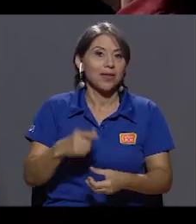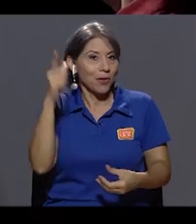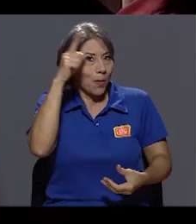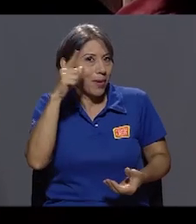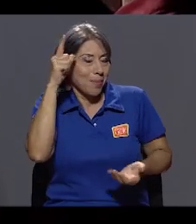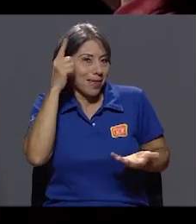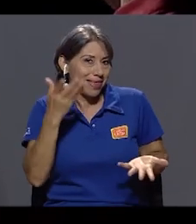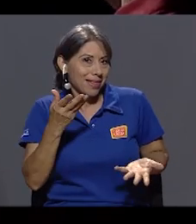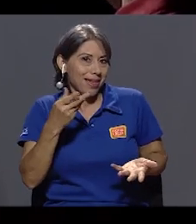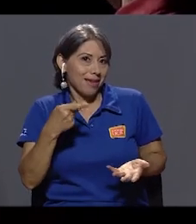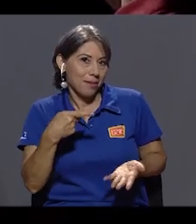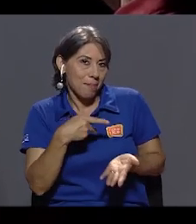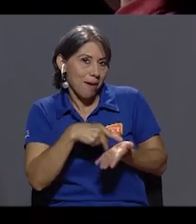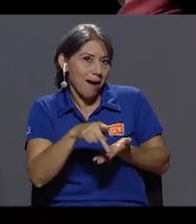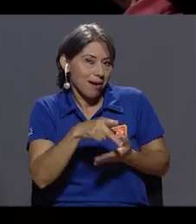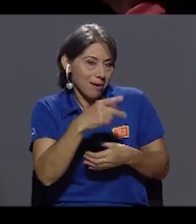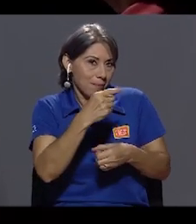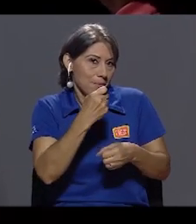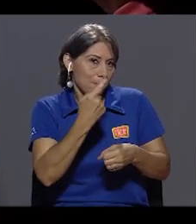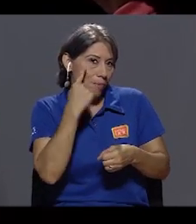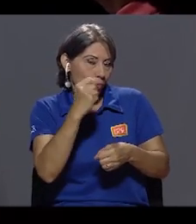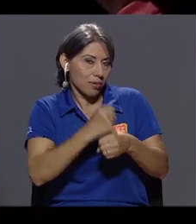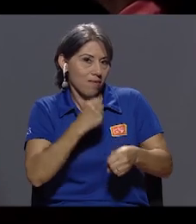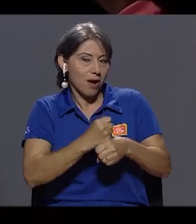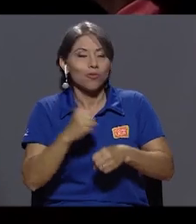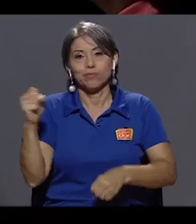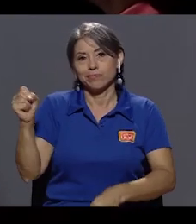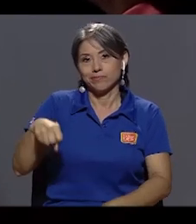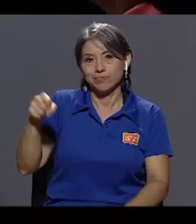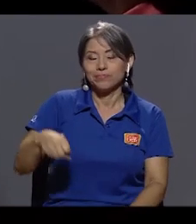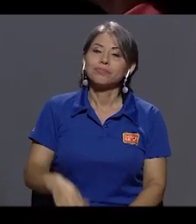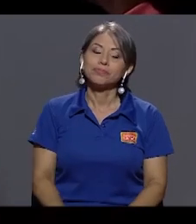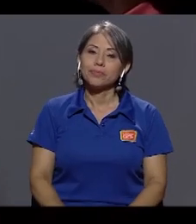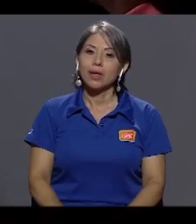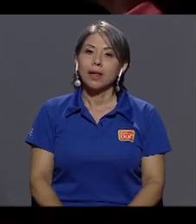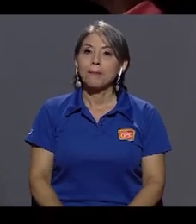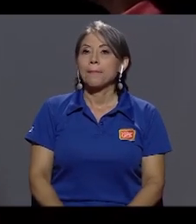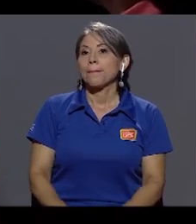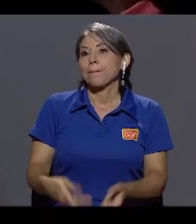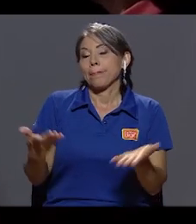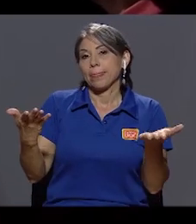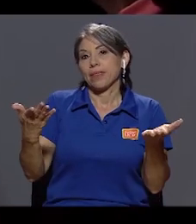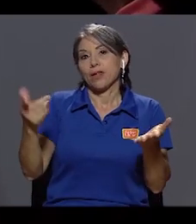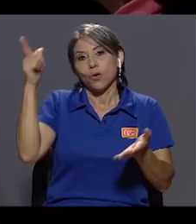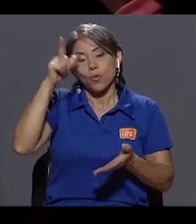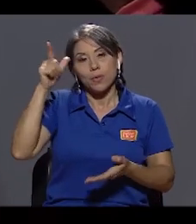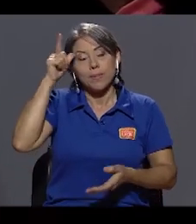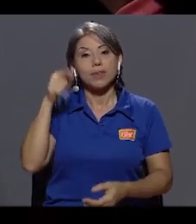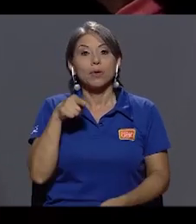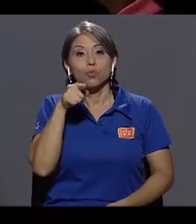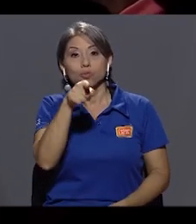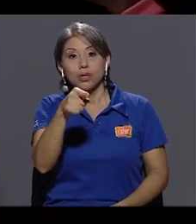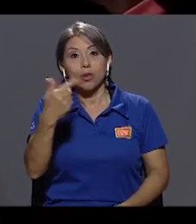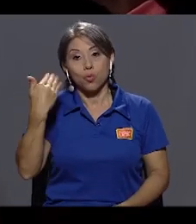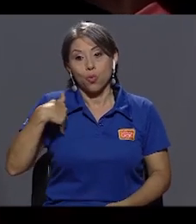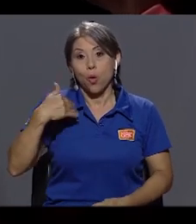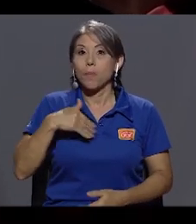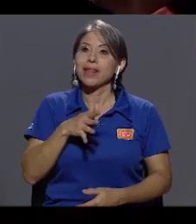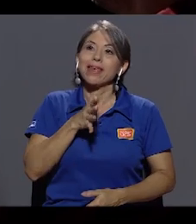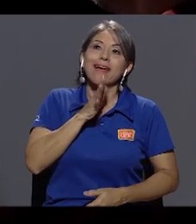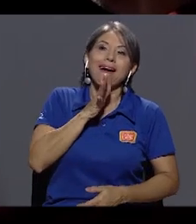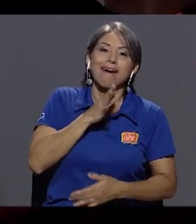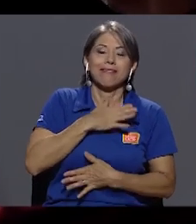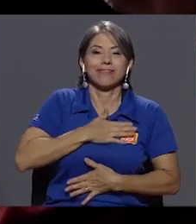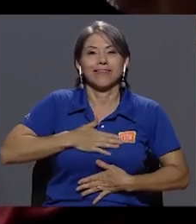por un trabajo realizado. Sí, claro. Si en algún caso, obviamente, usted como un hombre de entretenimiento,